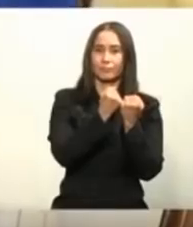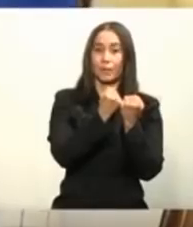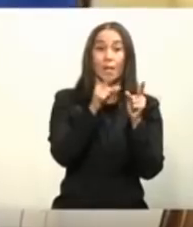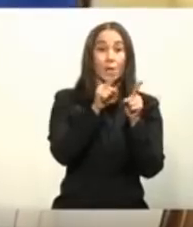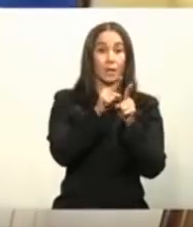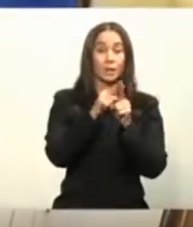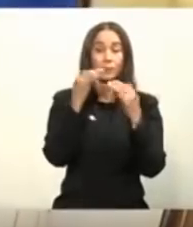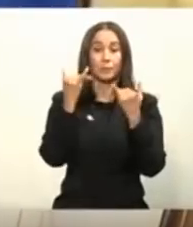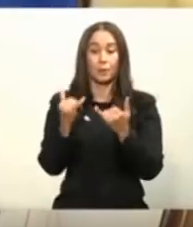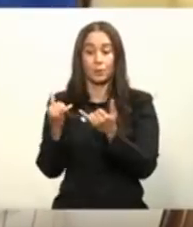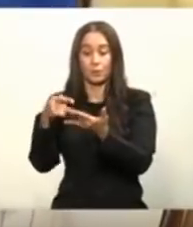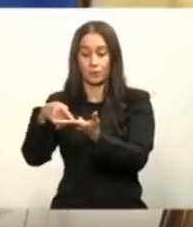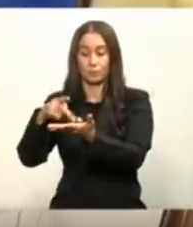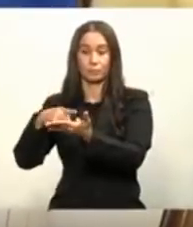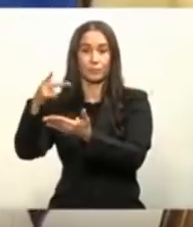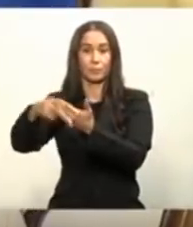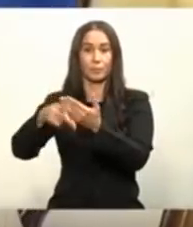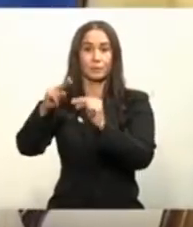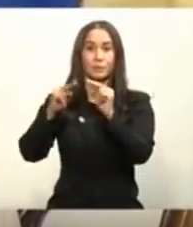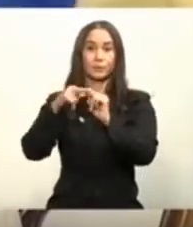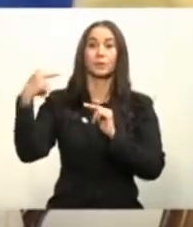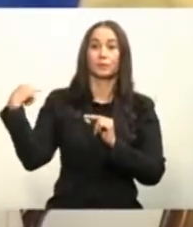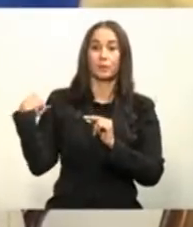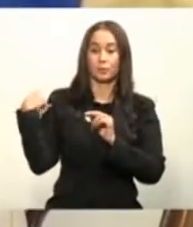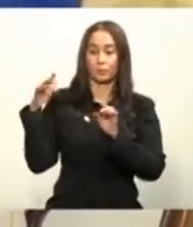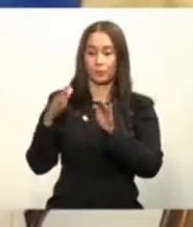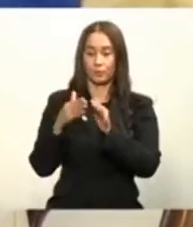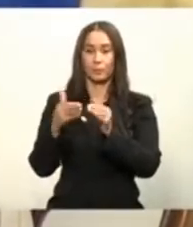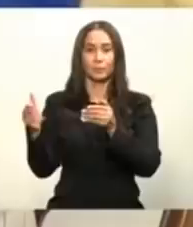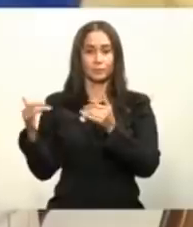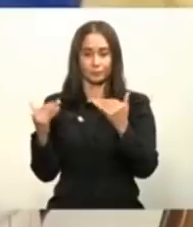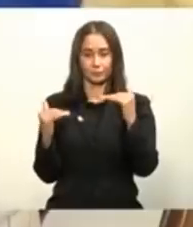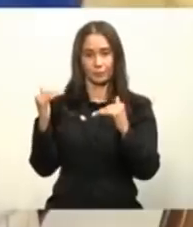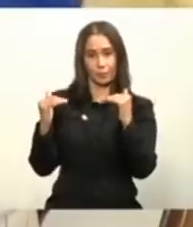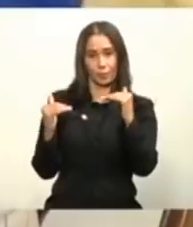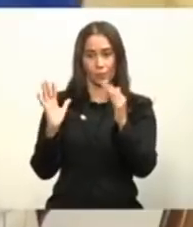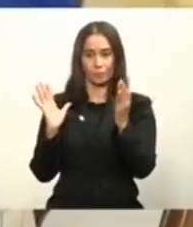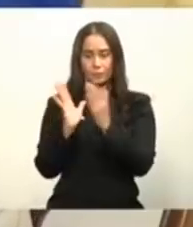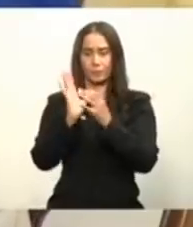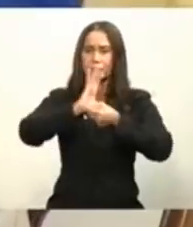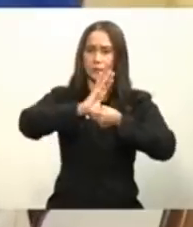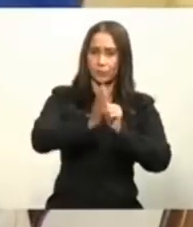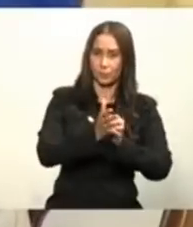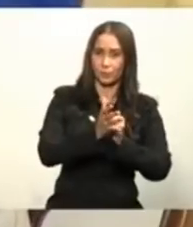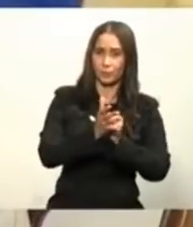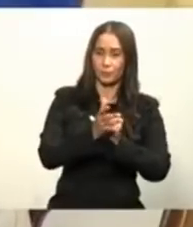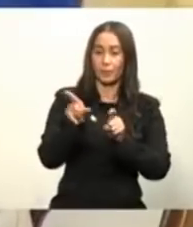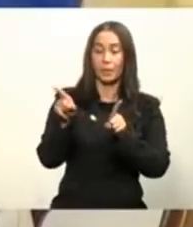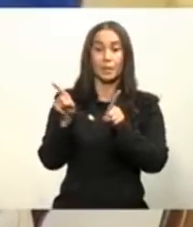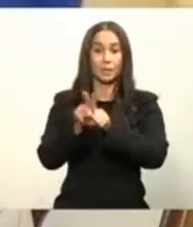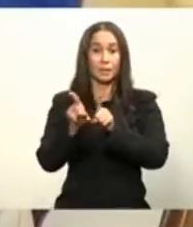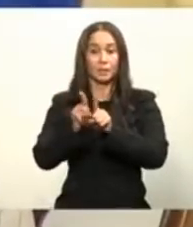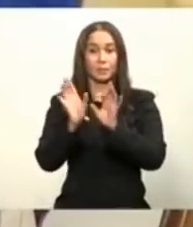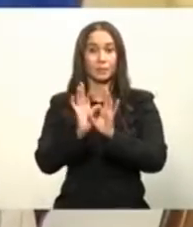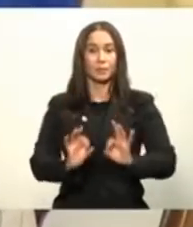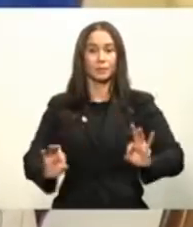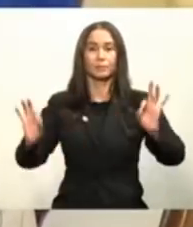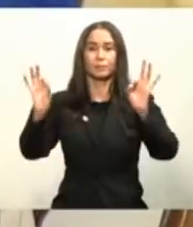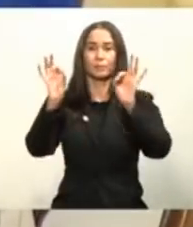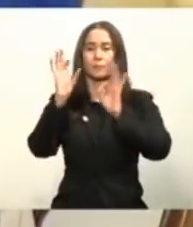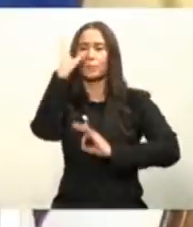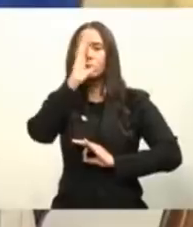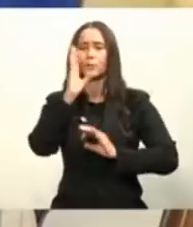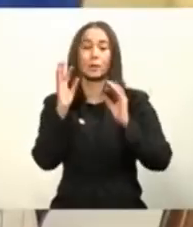Con el Plan Nacional de Vacunación contra el COVID-19, procuraremos lo más importante para